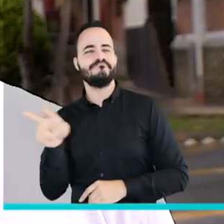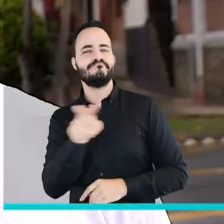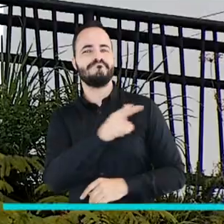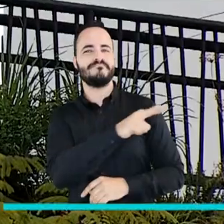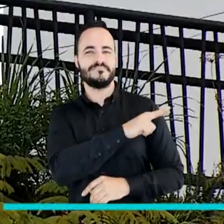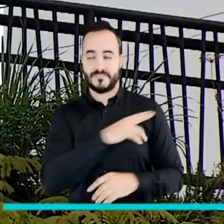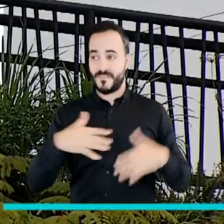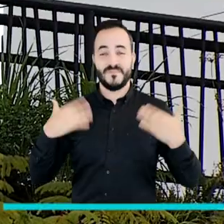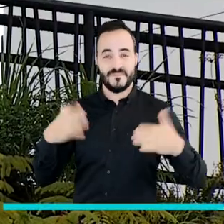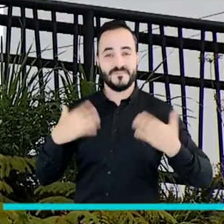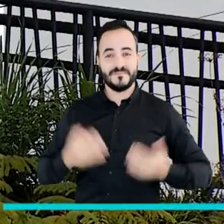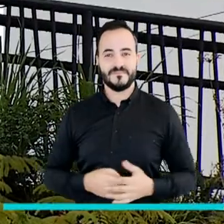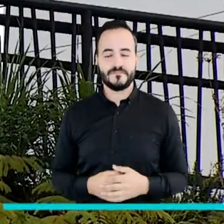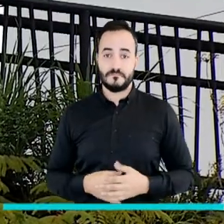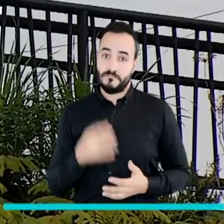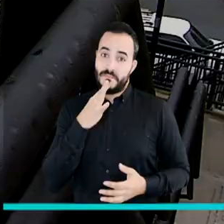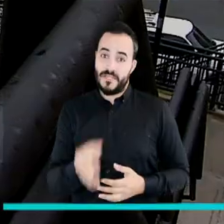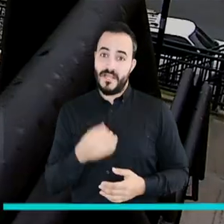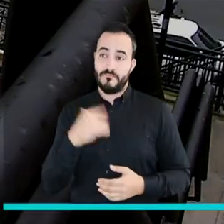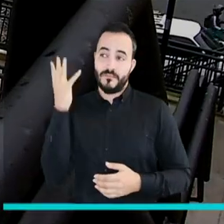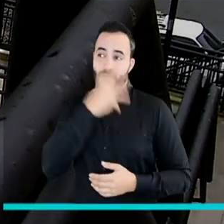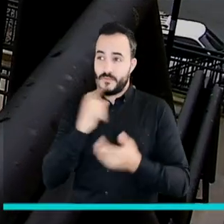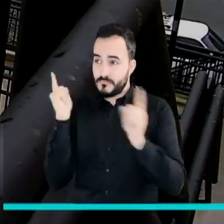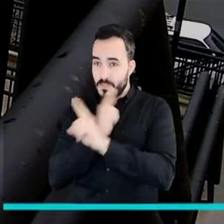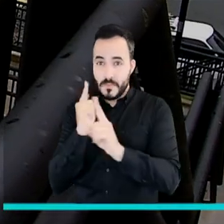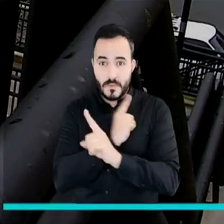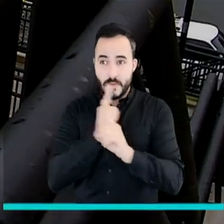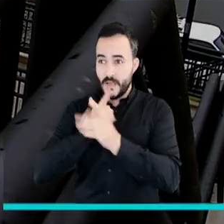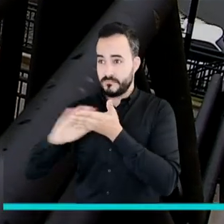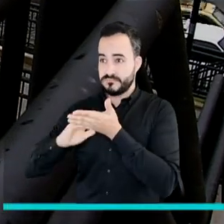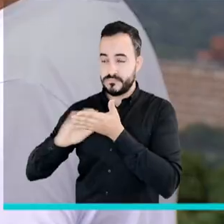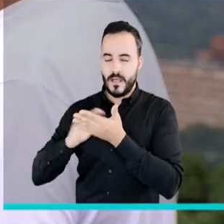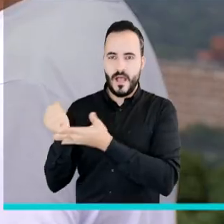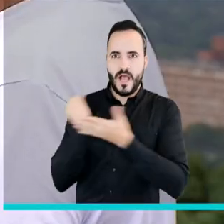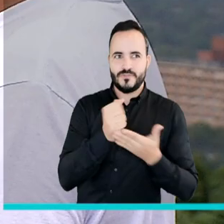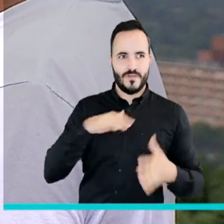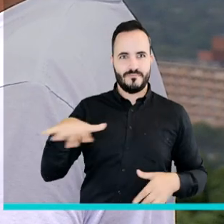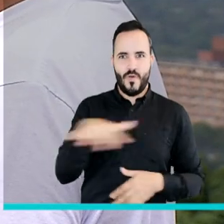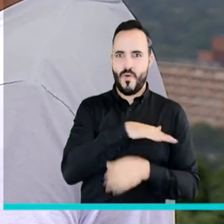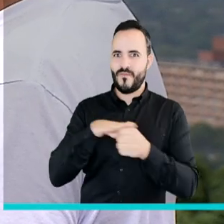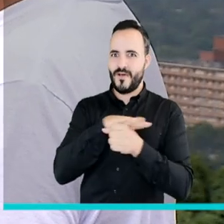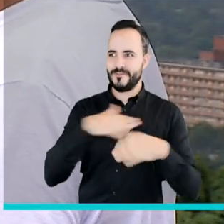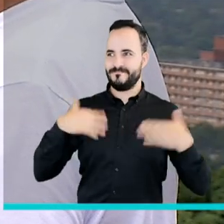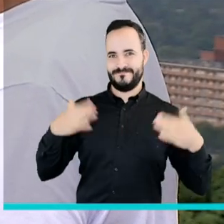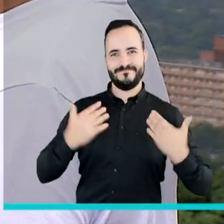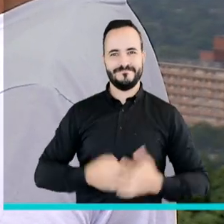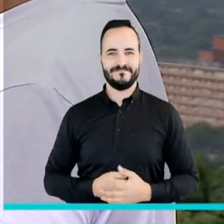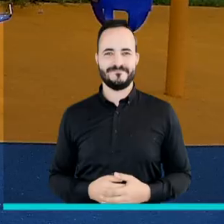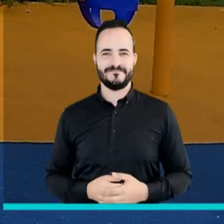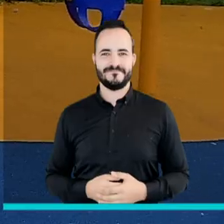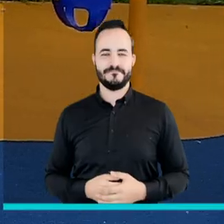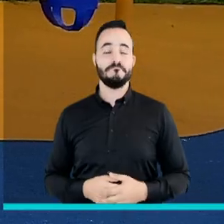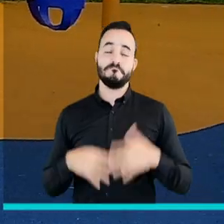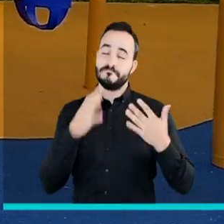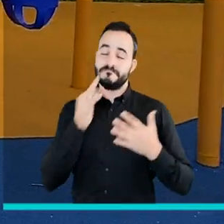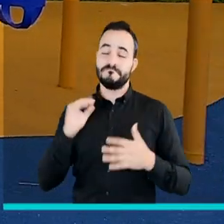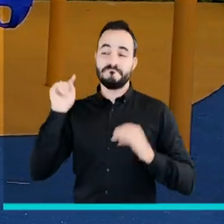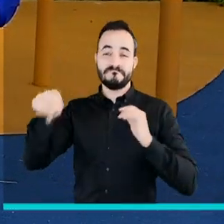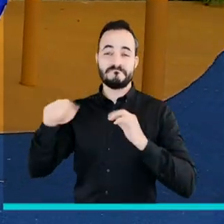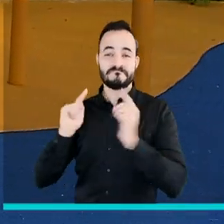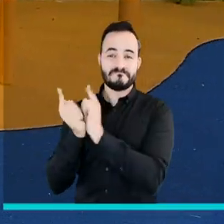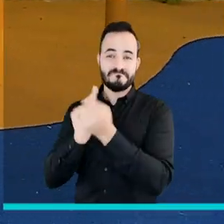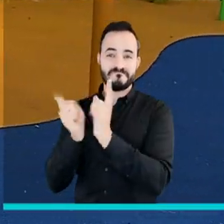frente, toda la panorámica. Ha sido de gran ayuda, ¿verdad? Y quedó muy bonito. Embelleció el sector. Ha sido un lugar de